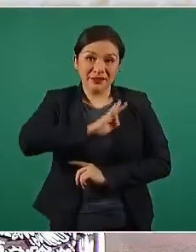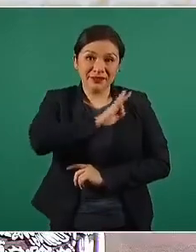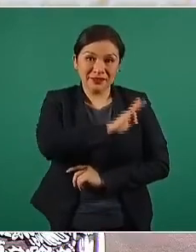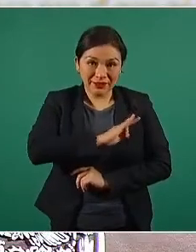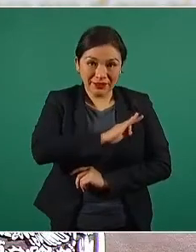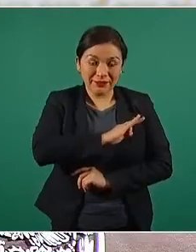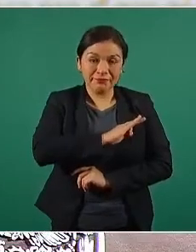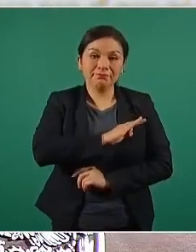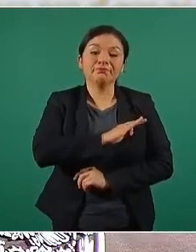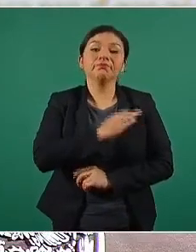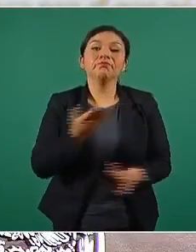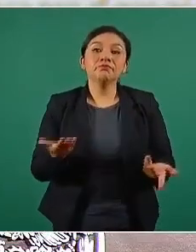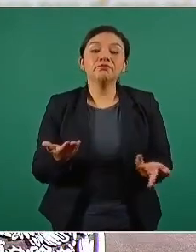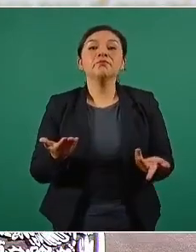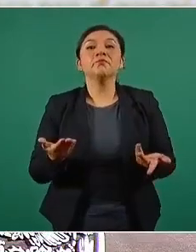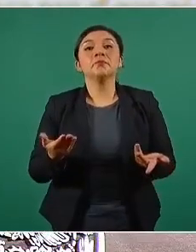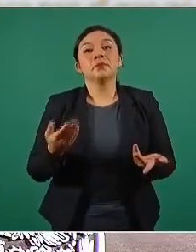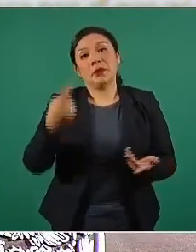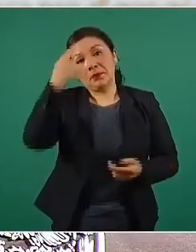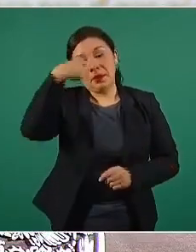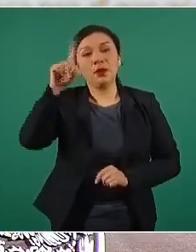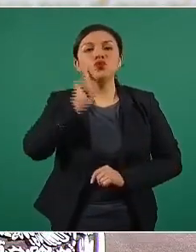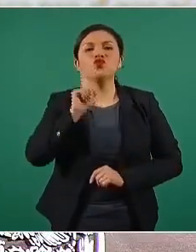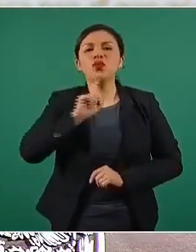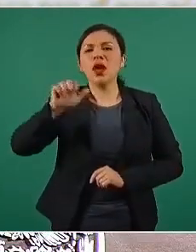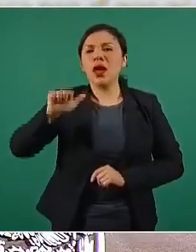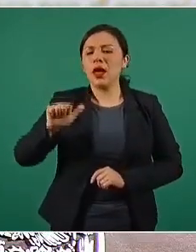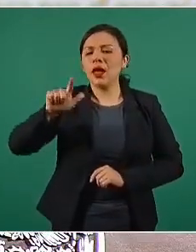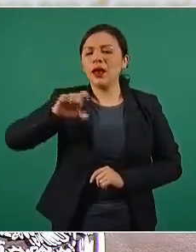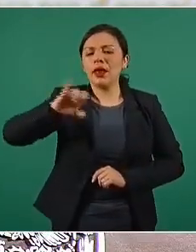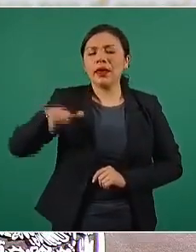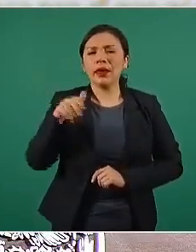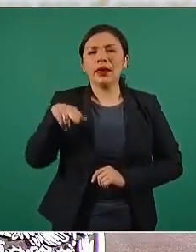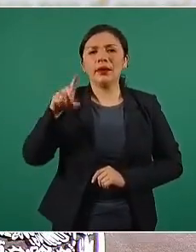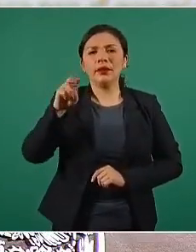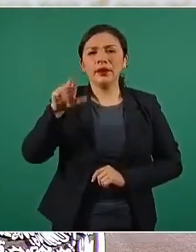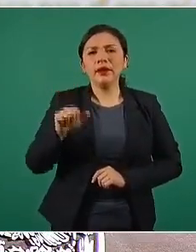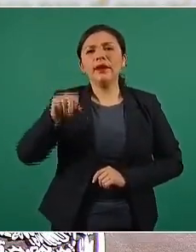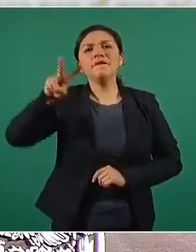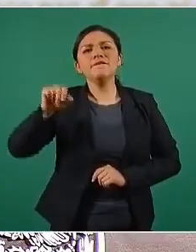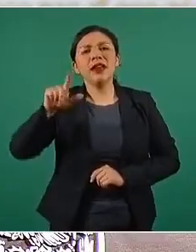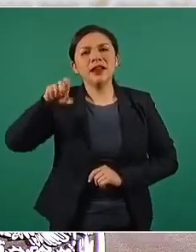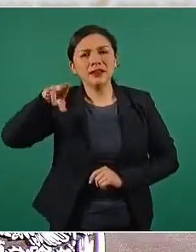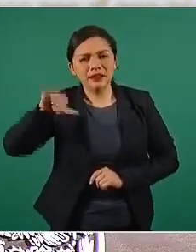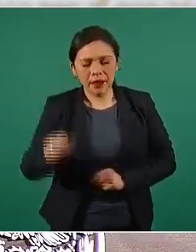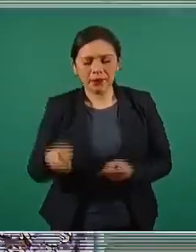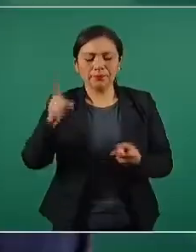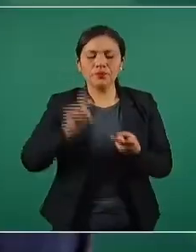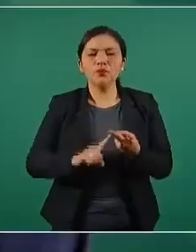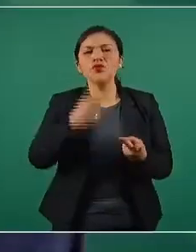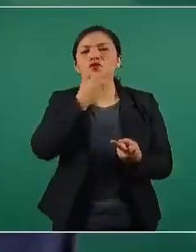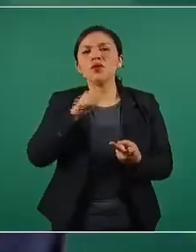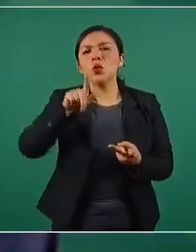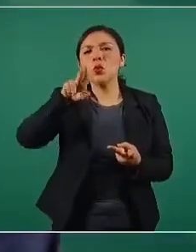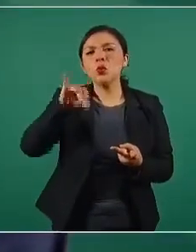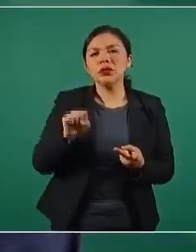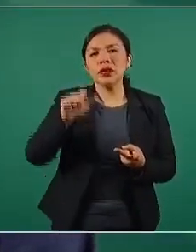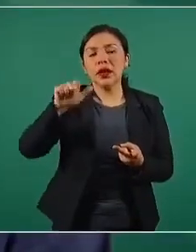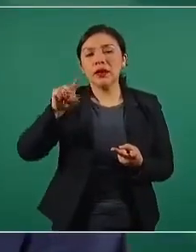a Alejandra Valencia Trujillo, a Luis Álvarez Murillo,